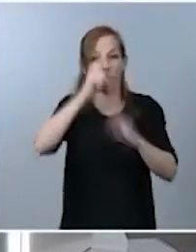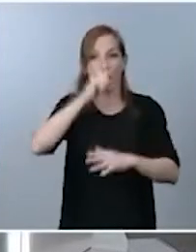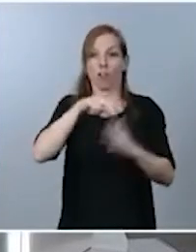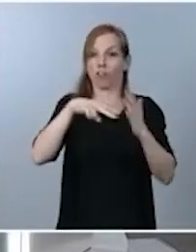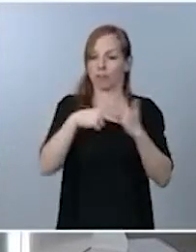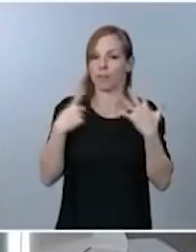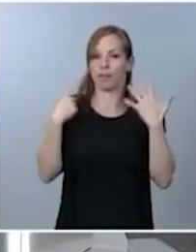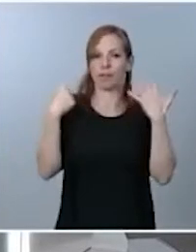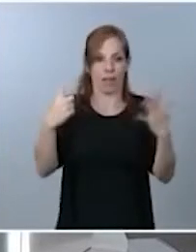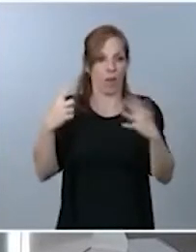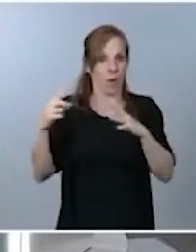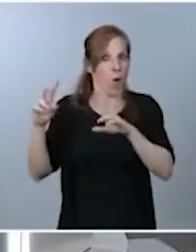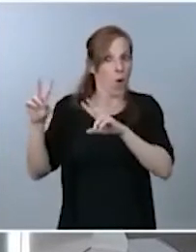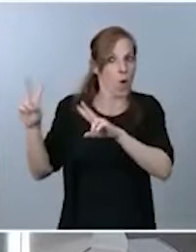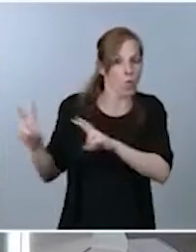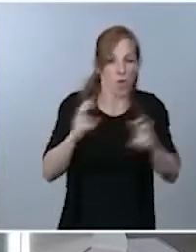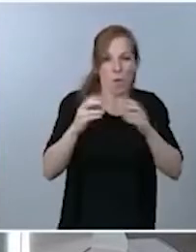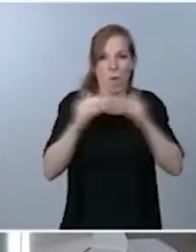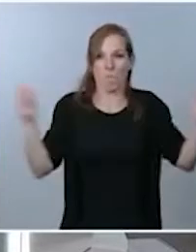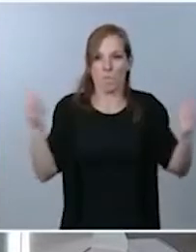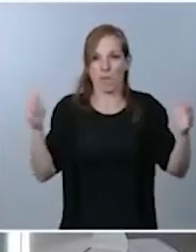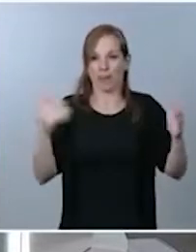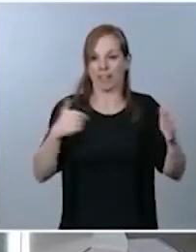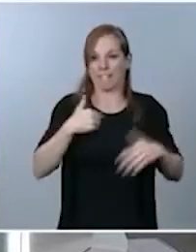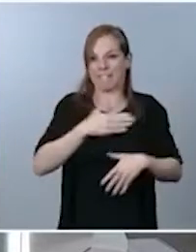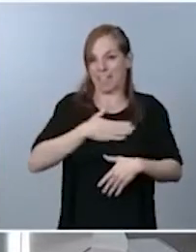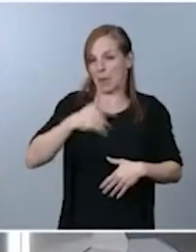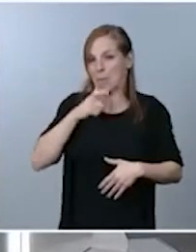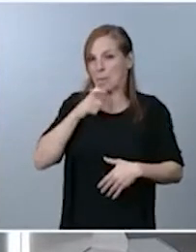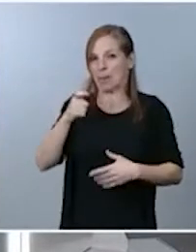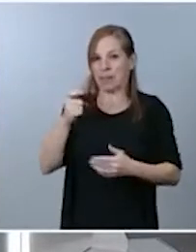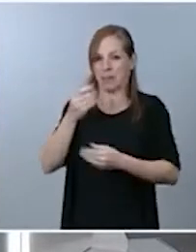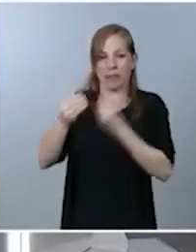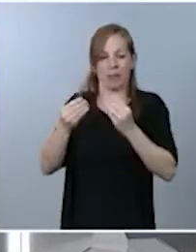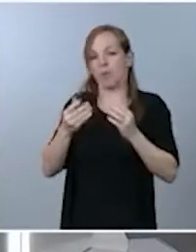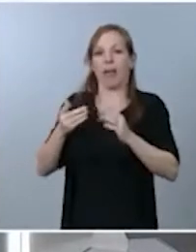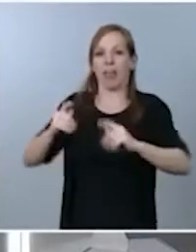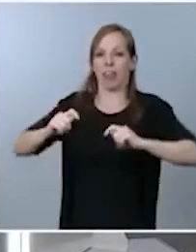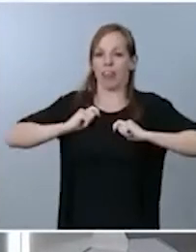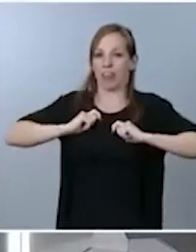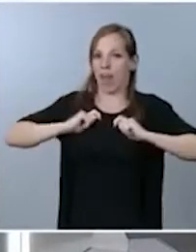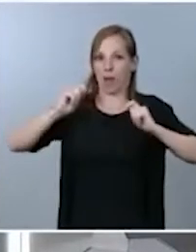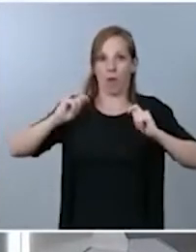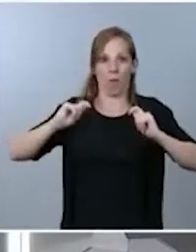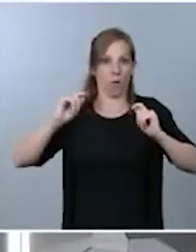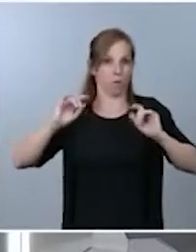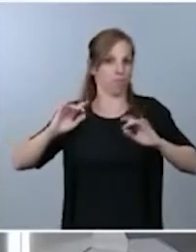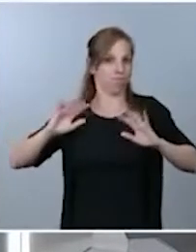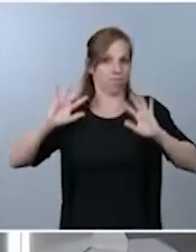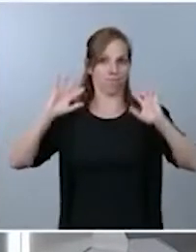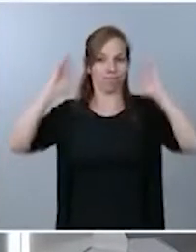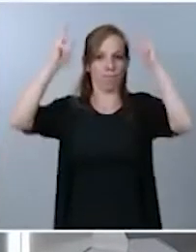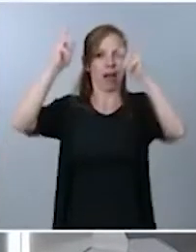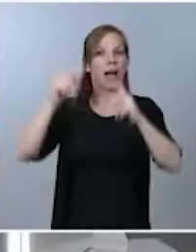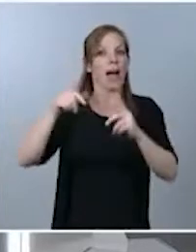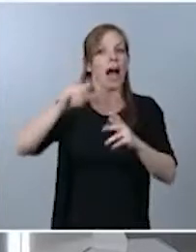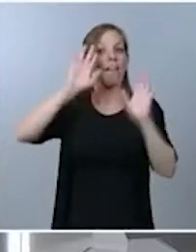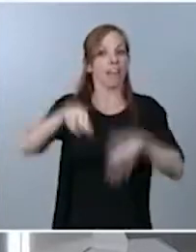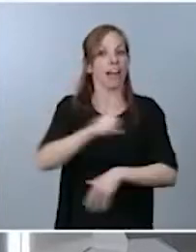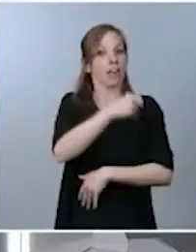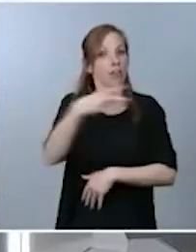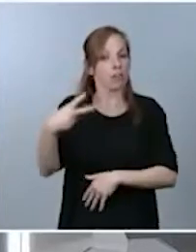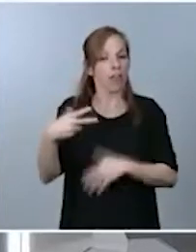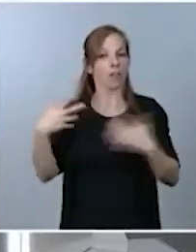innovación, déjenme incluso que utilice la palabra revolución y que ha dado este resultado, es el actual director general de